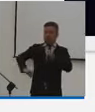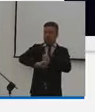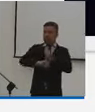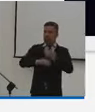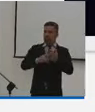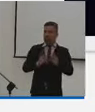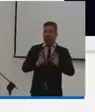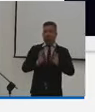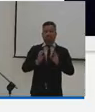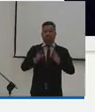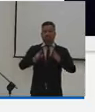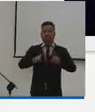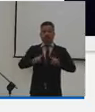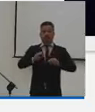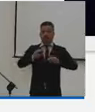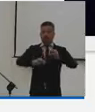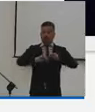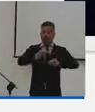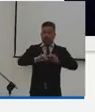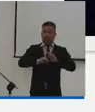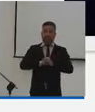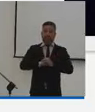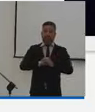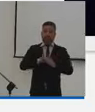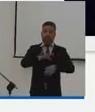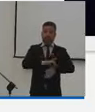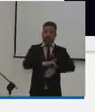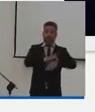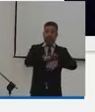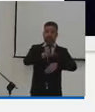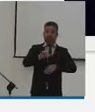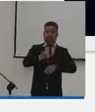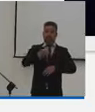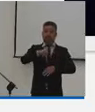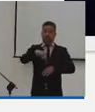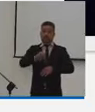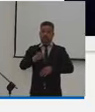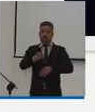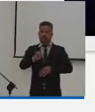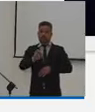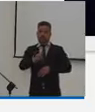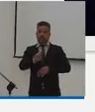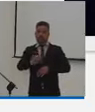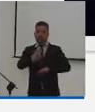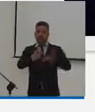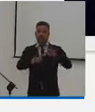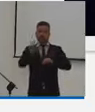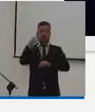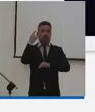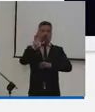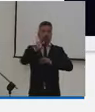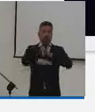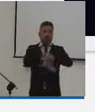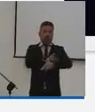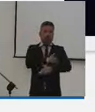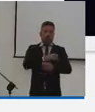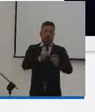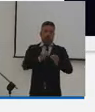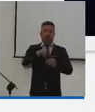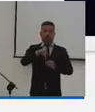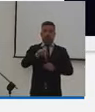equipo que nos ha apoyado también con esta iniciativa. Al doctor Jaime Guerra, secretario general del